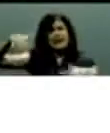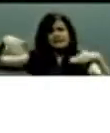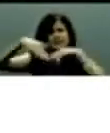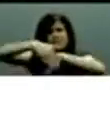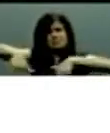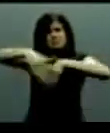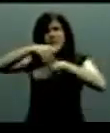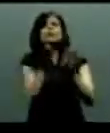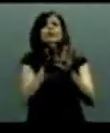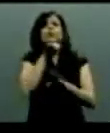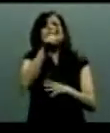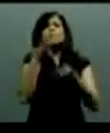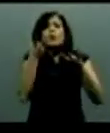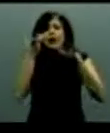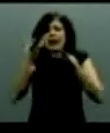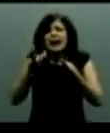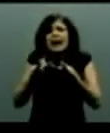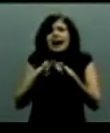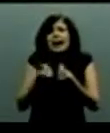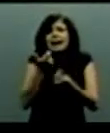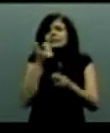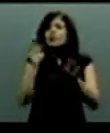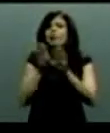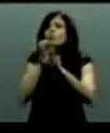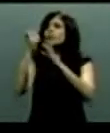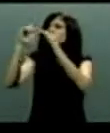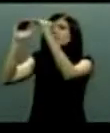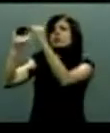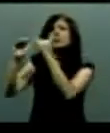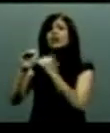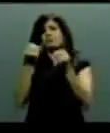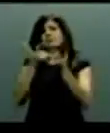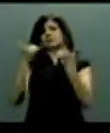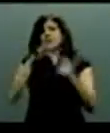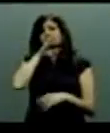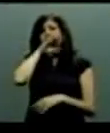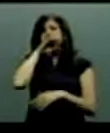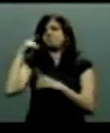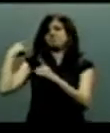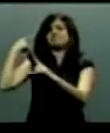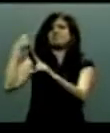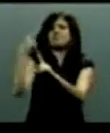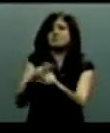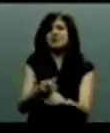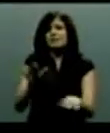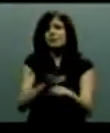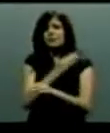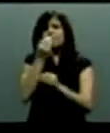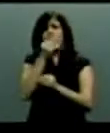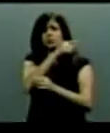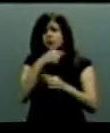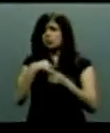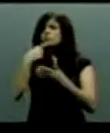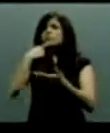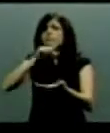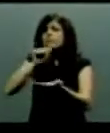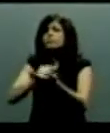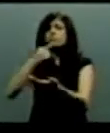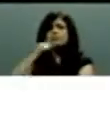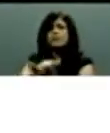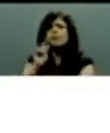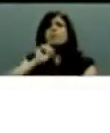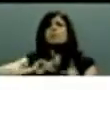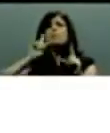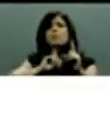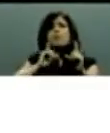central con los PRDistas. El PRD tiene también muchas historias porque yo recibo muchas quejas de las mujeres